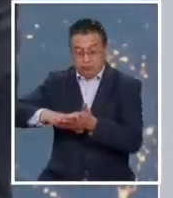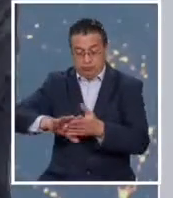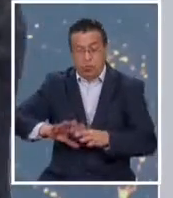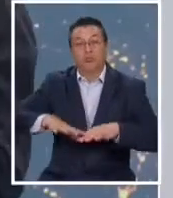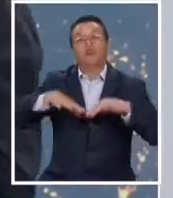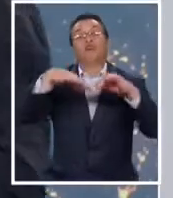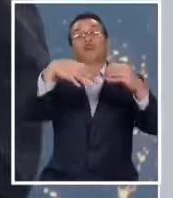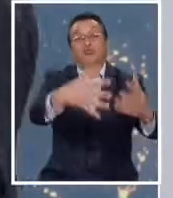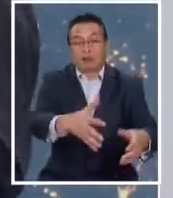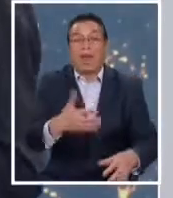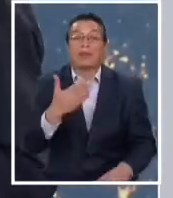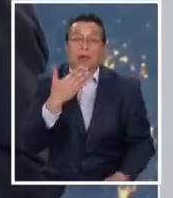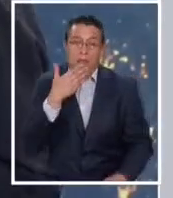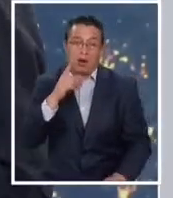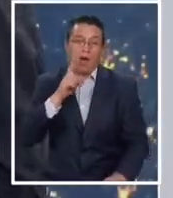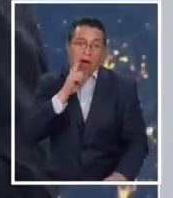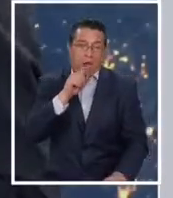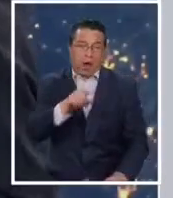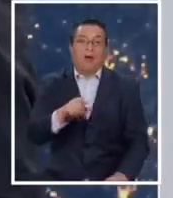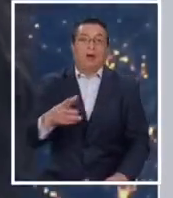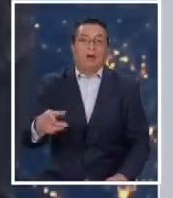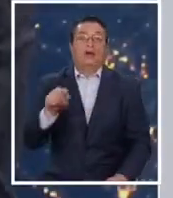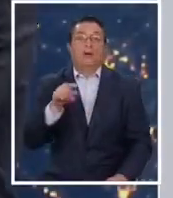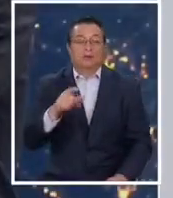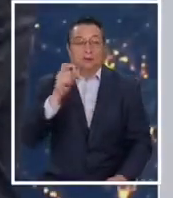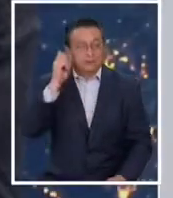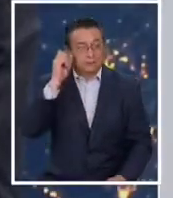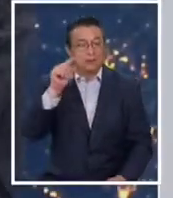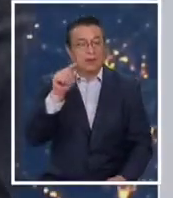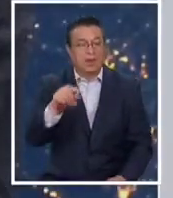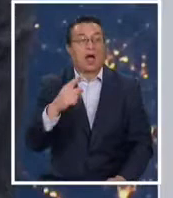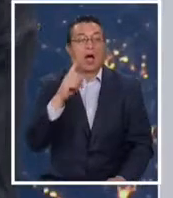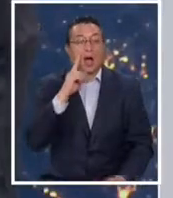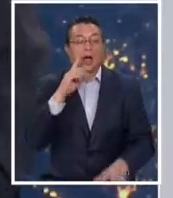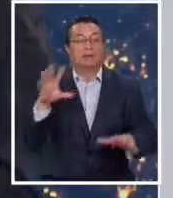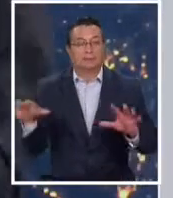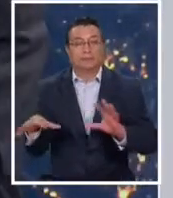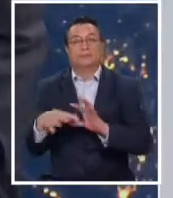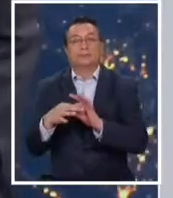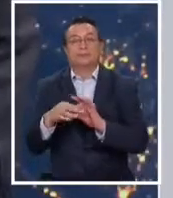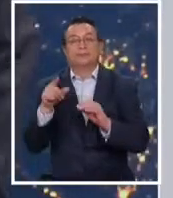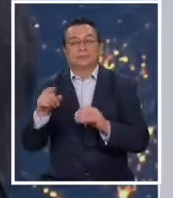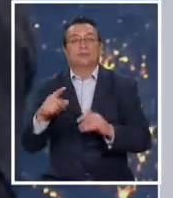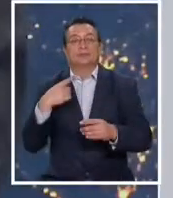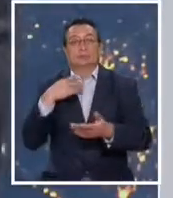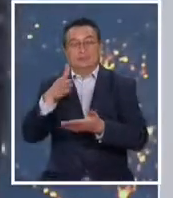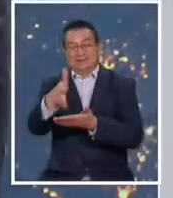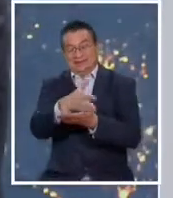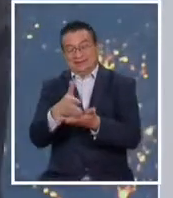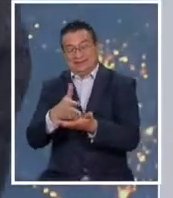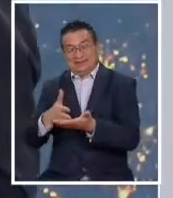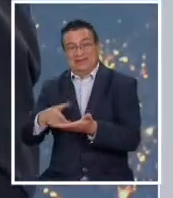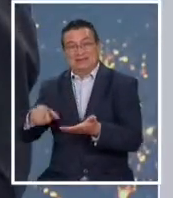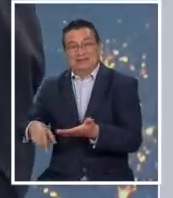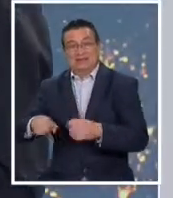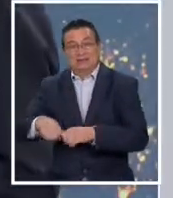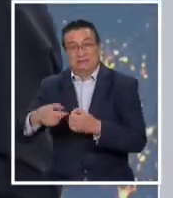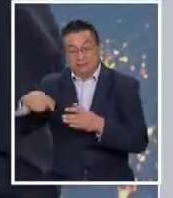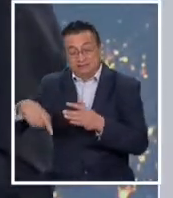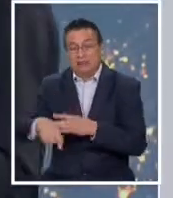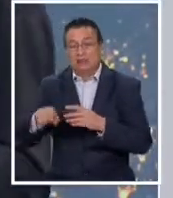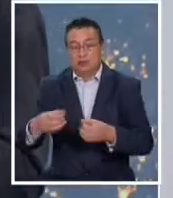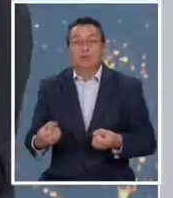no estaba en la retina de todos. Hoy día, evidentemente, se entiende muy bien de que son fallas asociadas al sistema de fallas de Kiña y Ofki, los que detonaron ciertamente